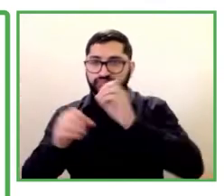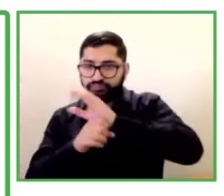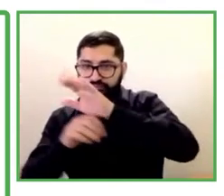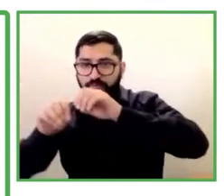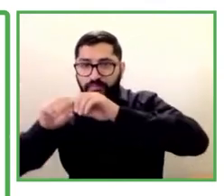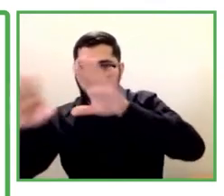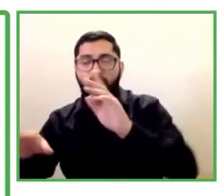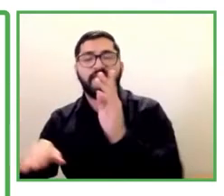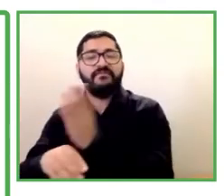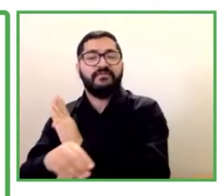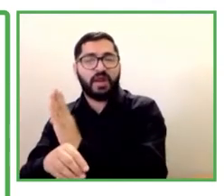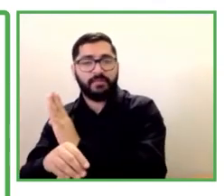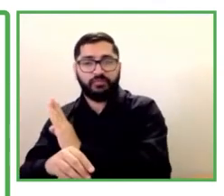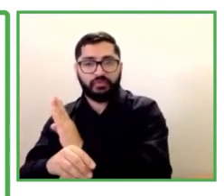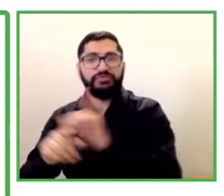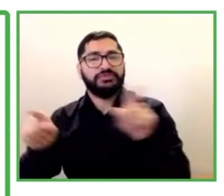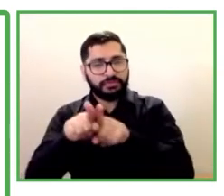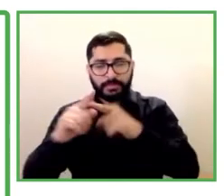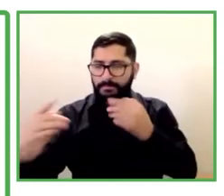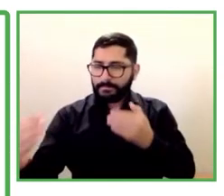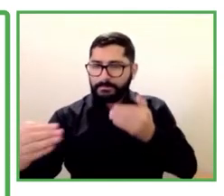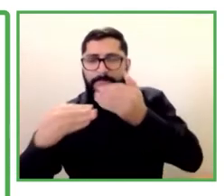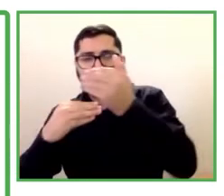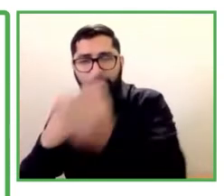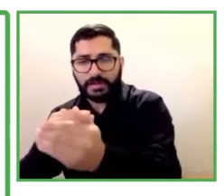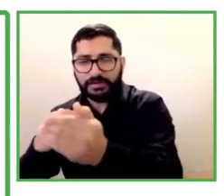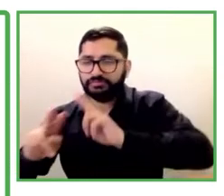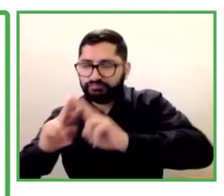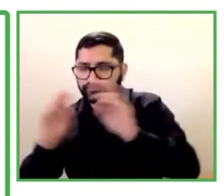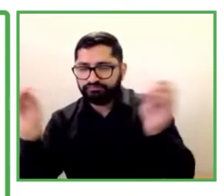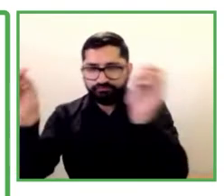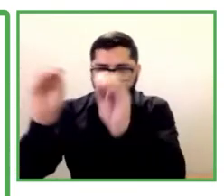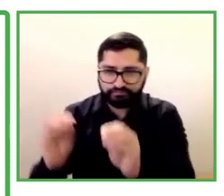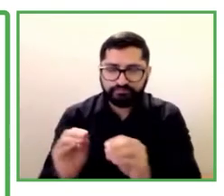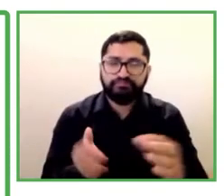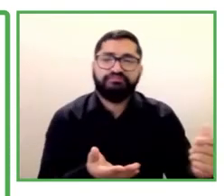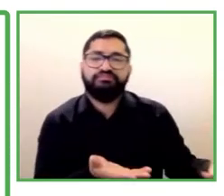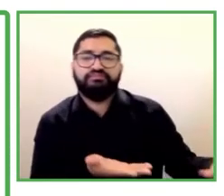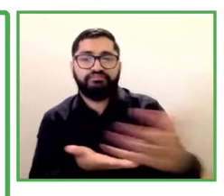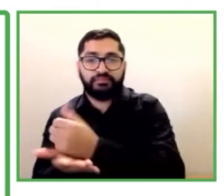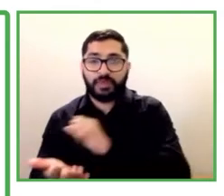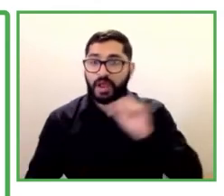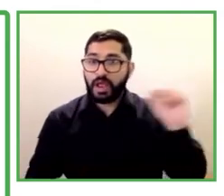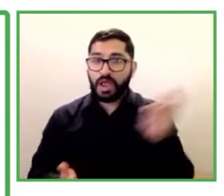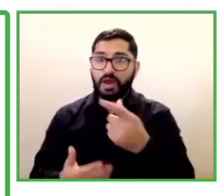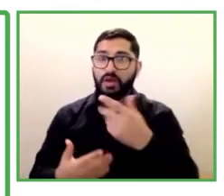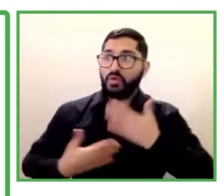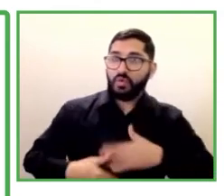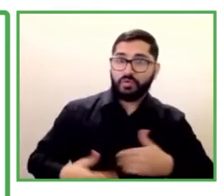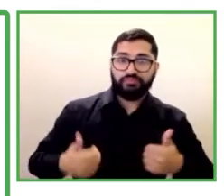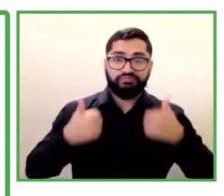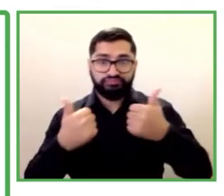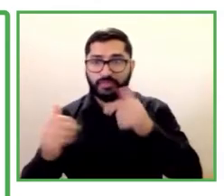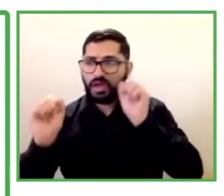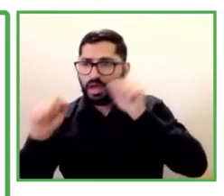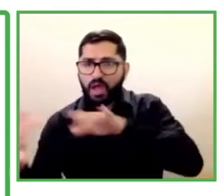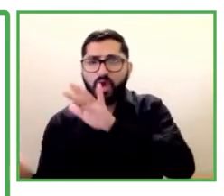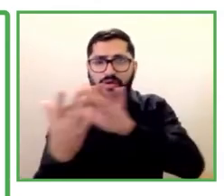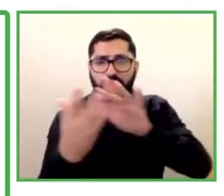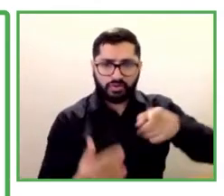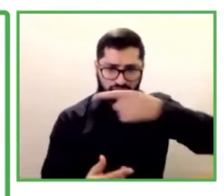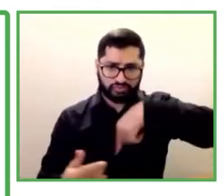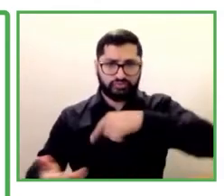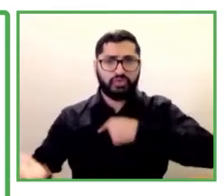ingresos, todos los que están interesados pueden contactarse para colaborar con nosotros. Con la